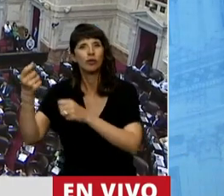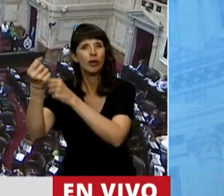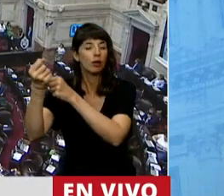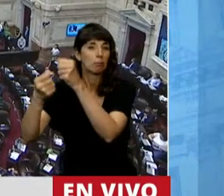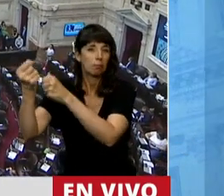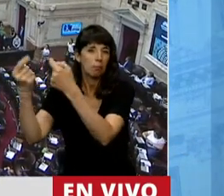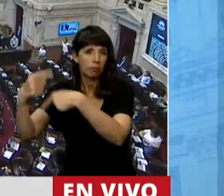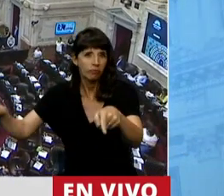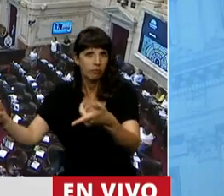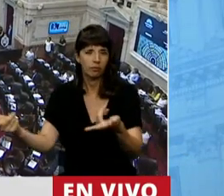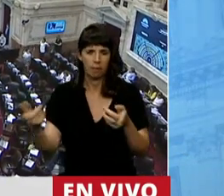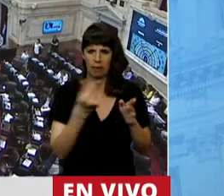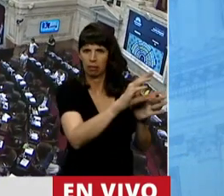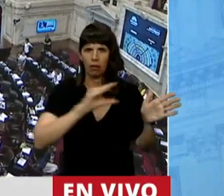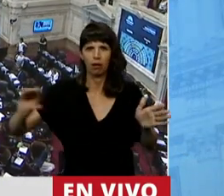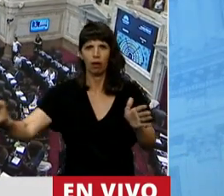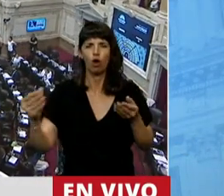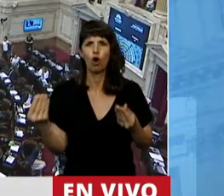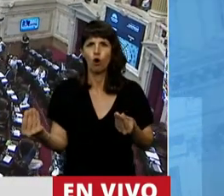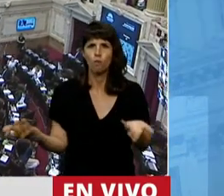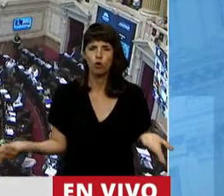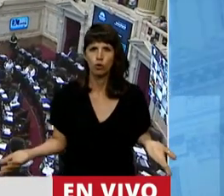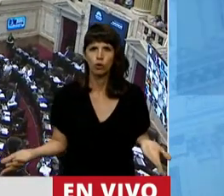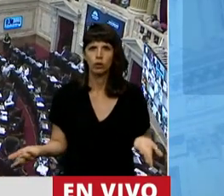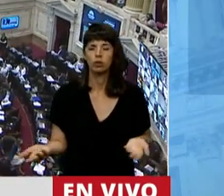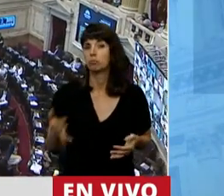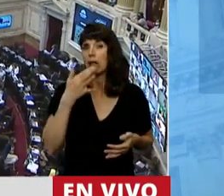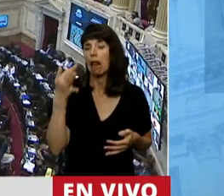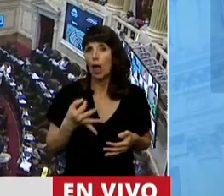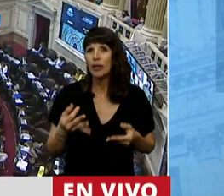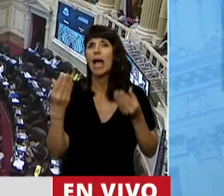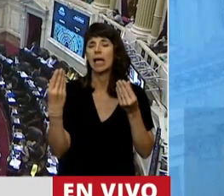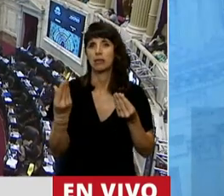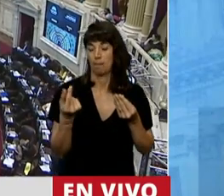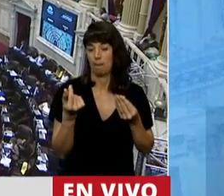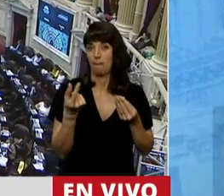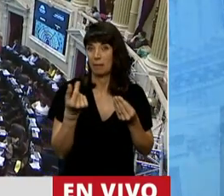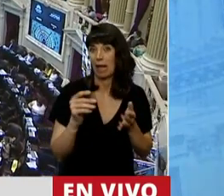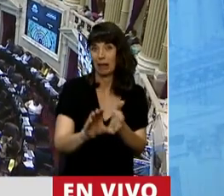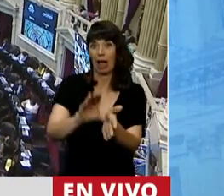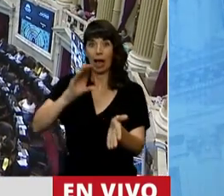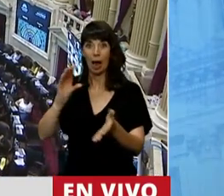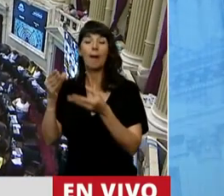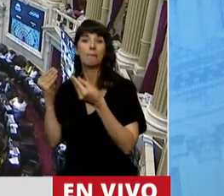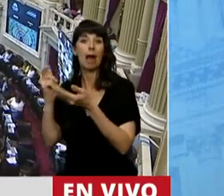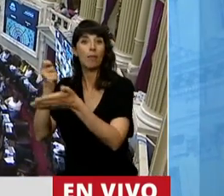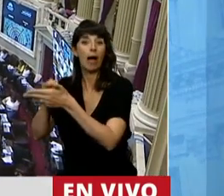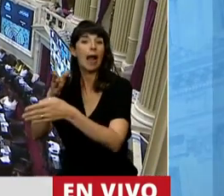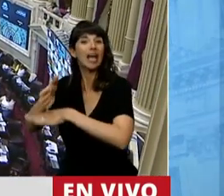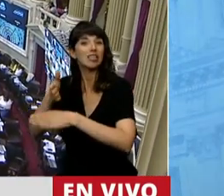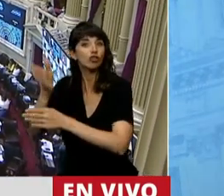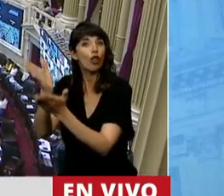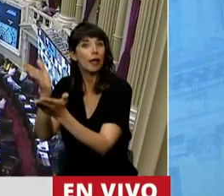La verdad que no se trata de financiar el acceso a un derecho como nos quieren vender, sino el